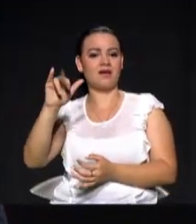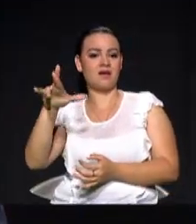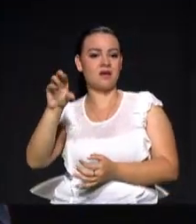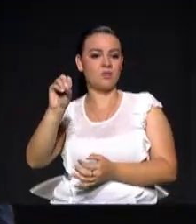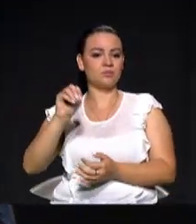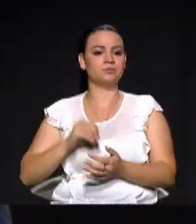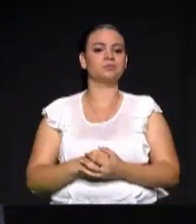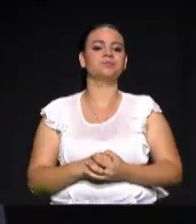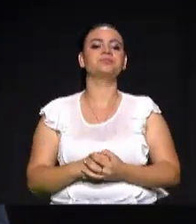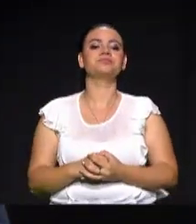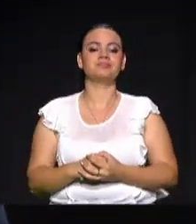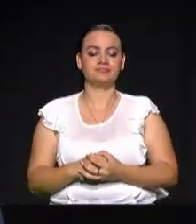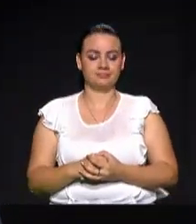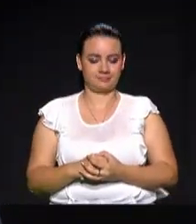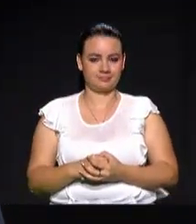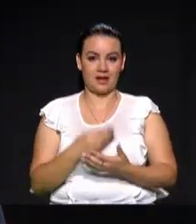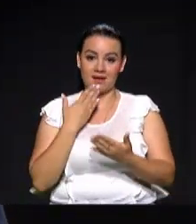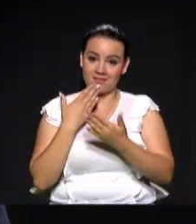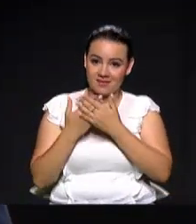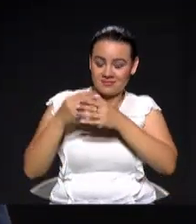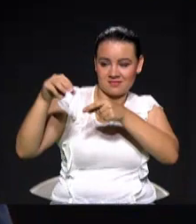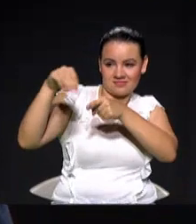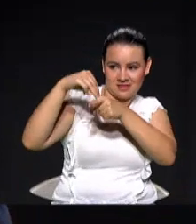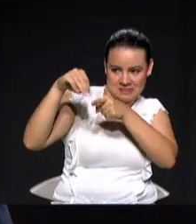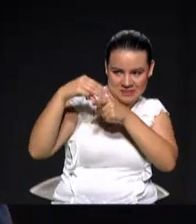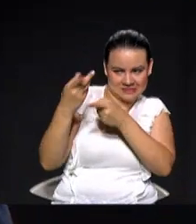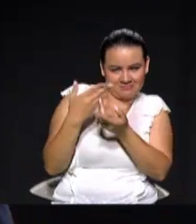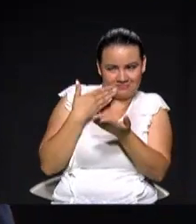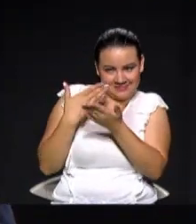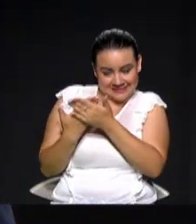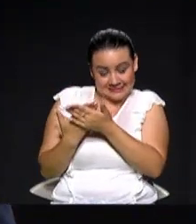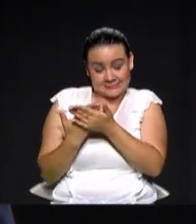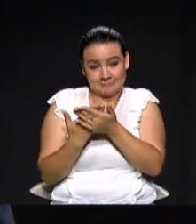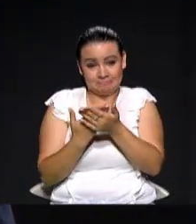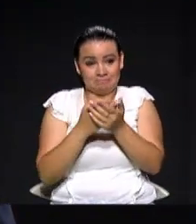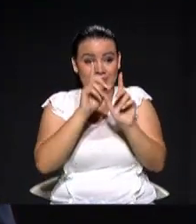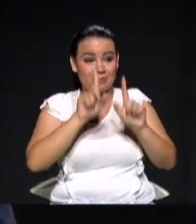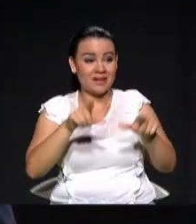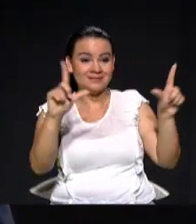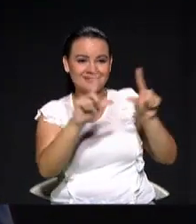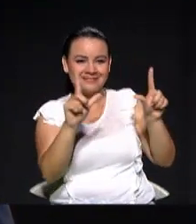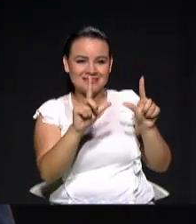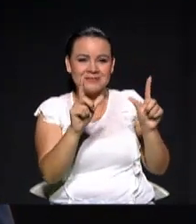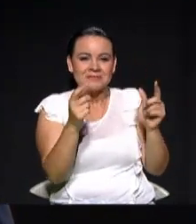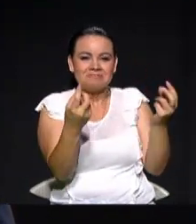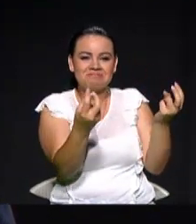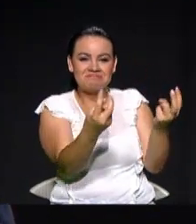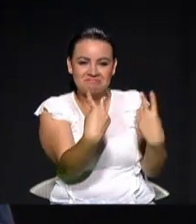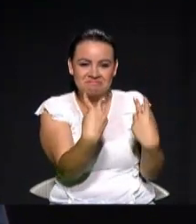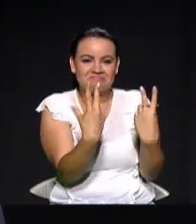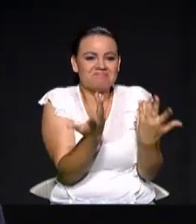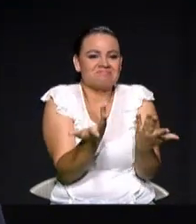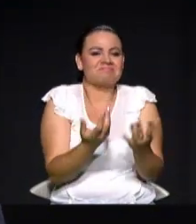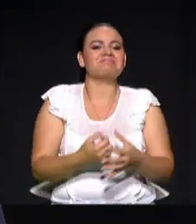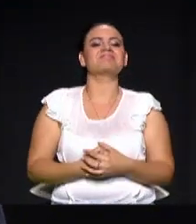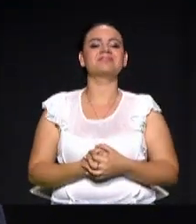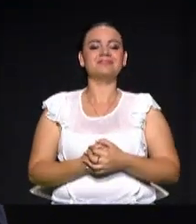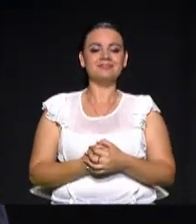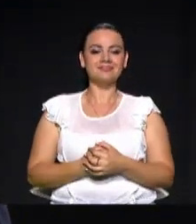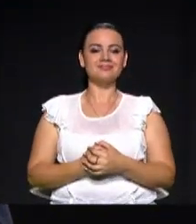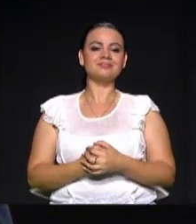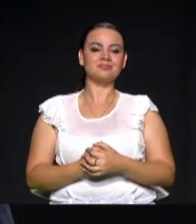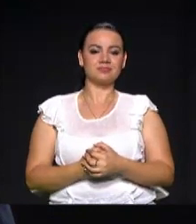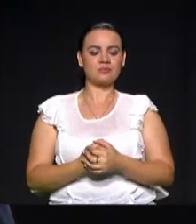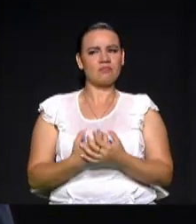en primer lugar, muchas gracias a Telemedellín, muchas gracias a todos los telespectadores por haber observado este programa. Nosotros en la